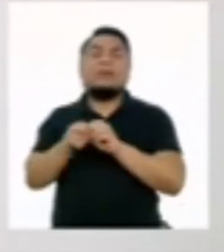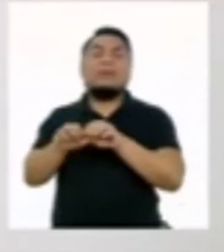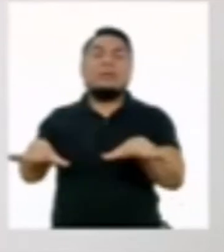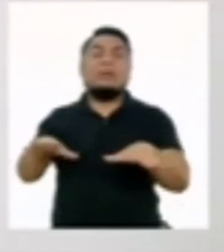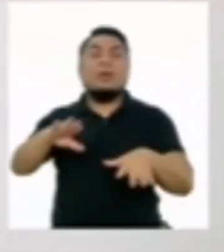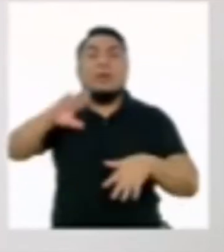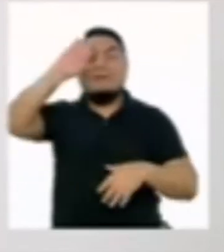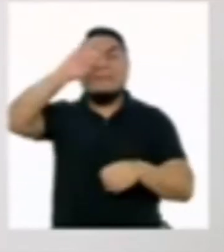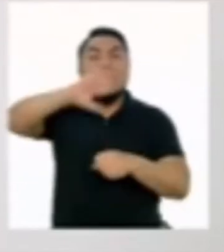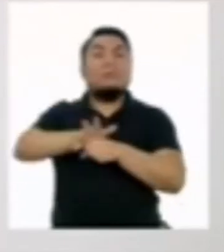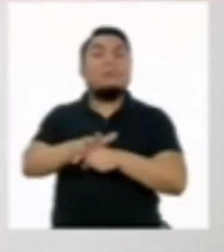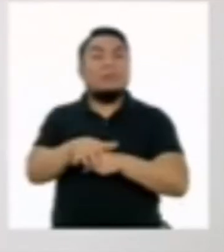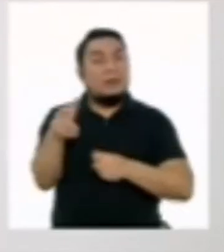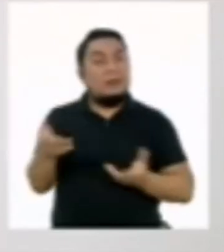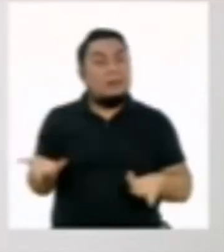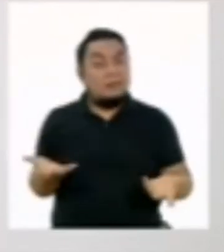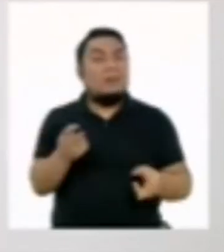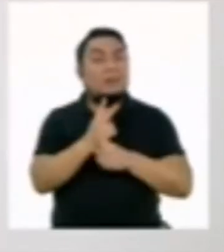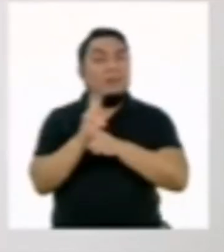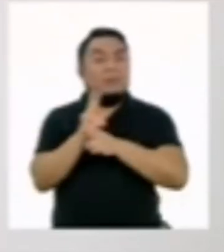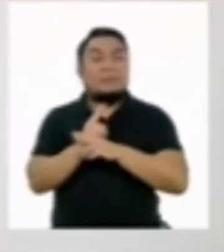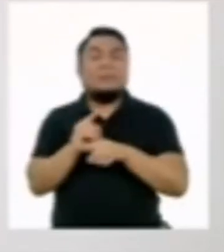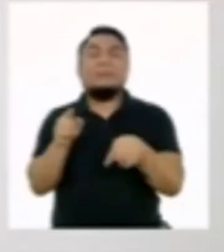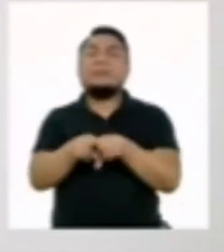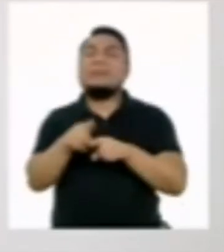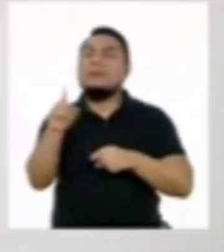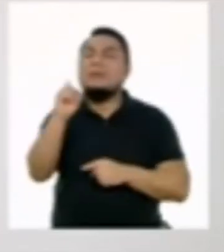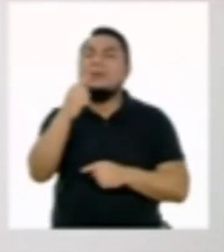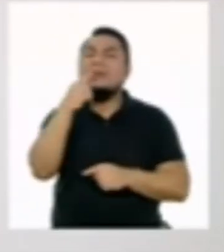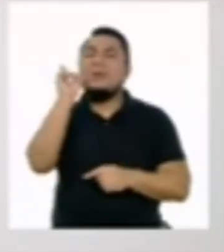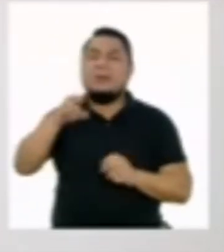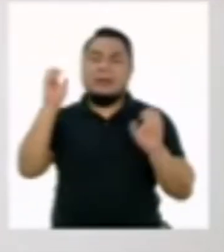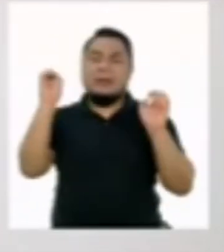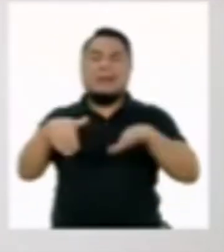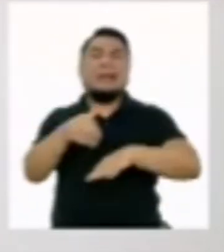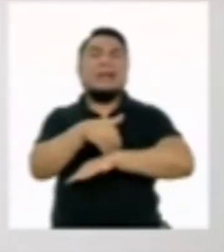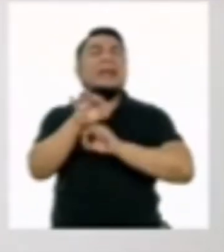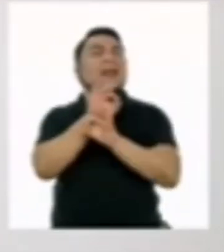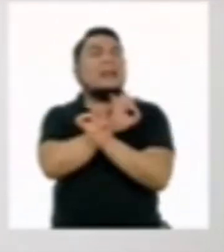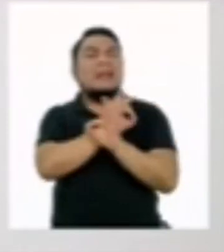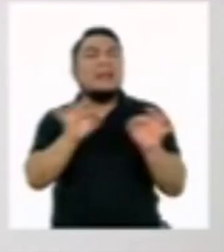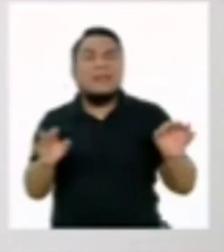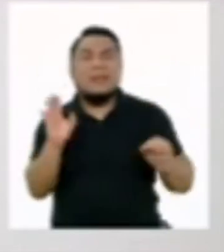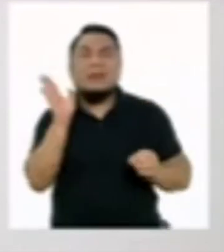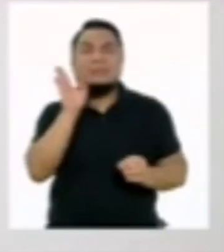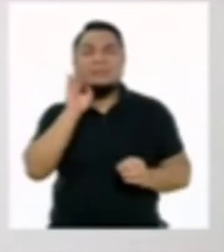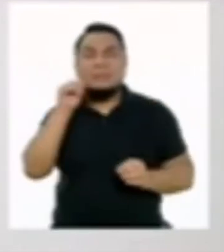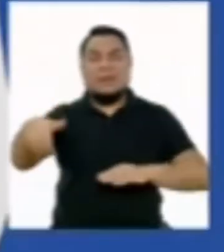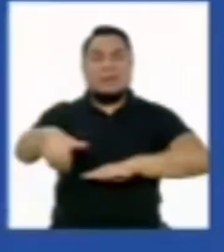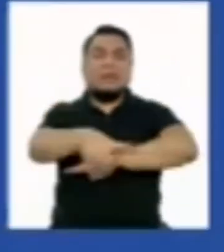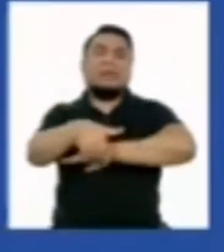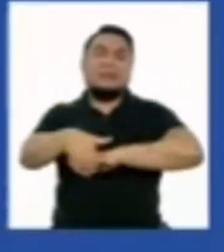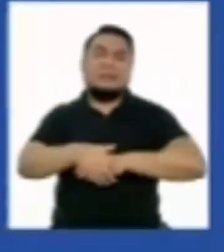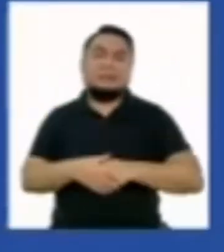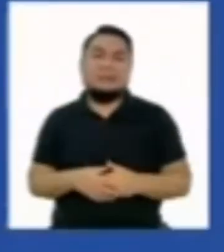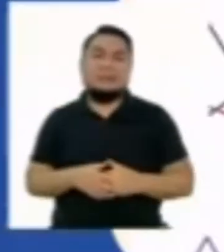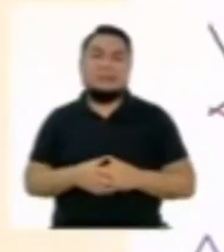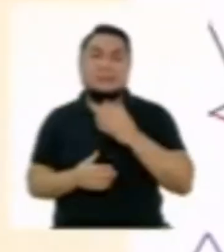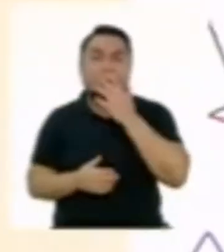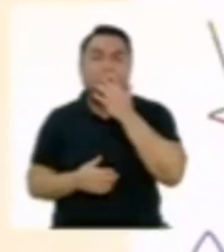COVID-19. Y segundo, porque no debemos arrojar ningún tipo de desechos a las calles.